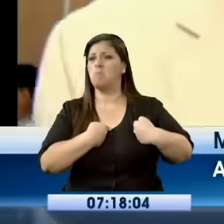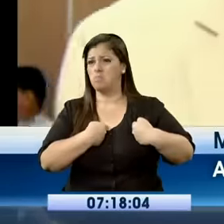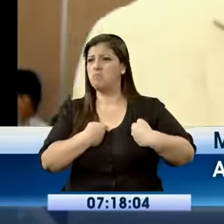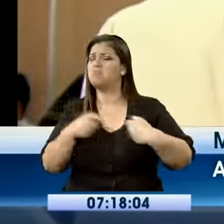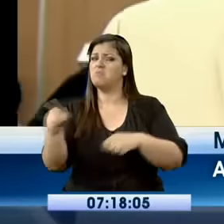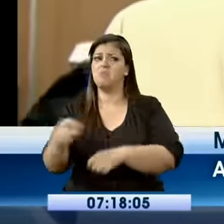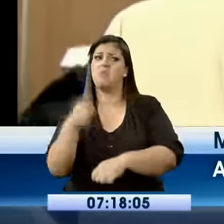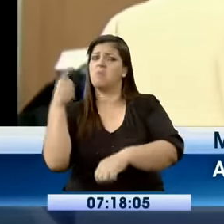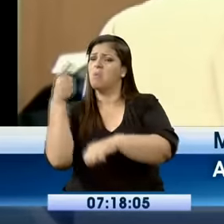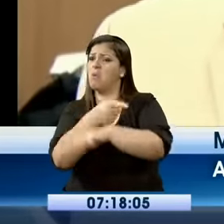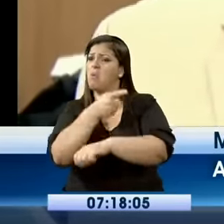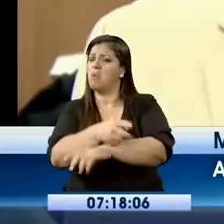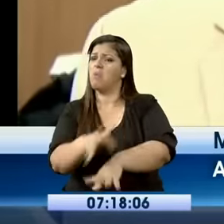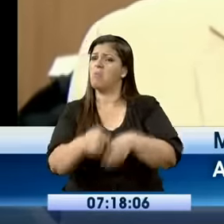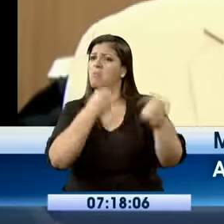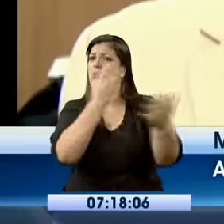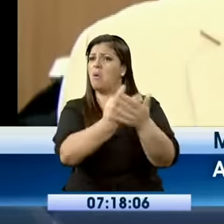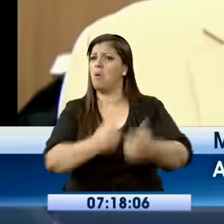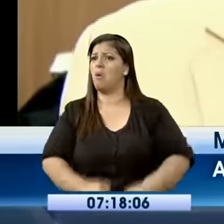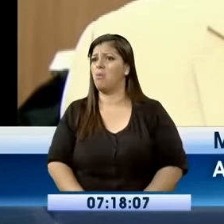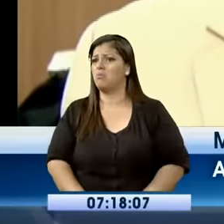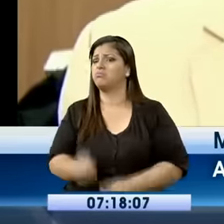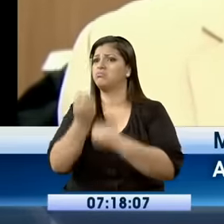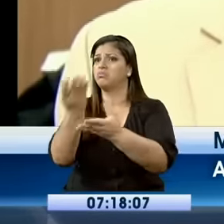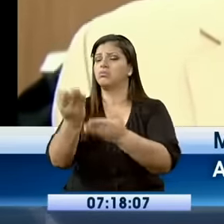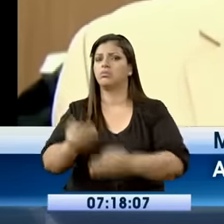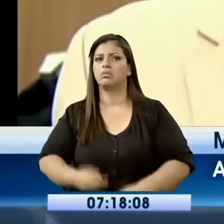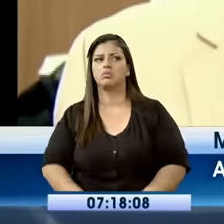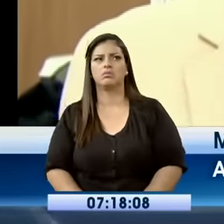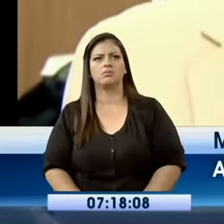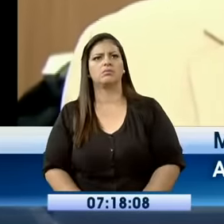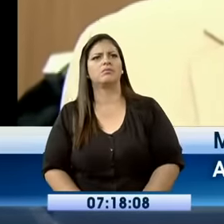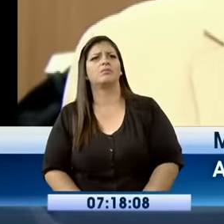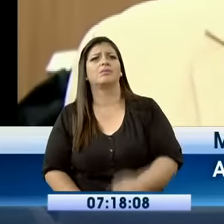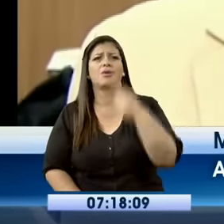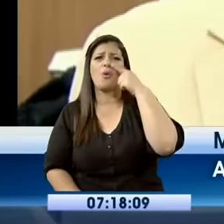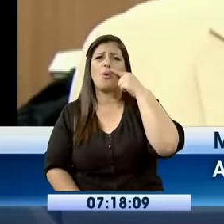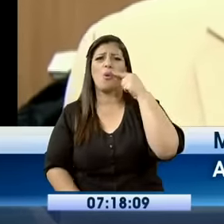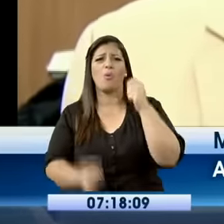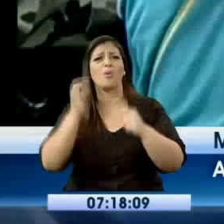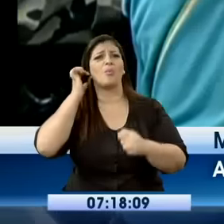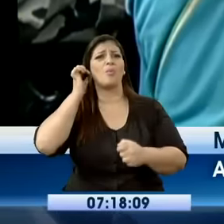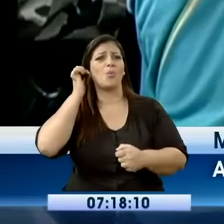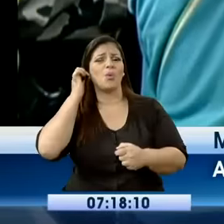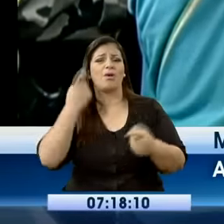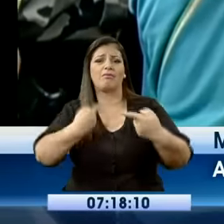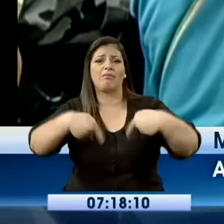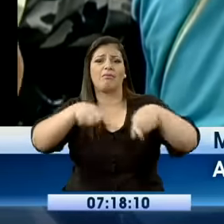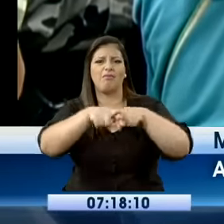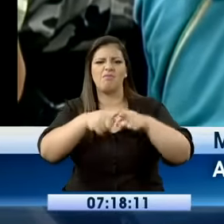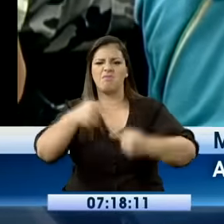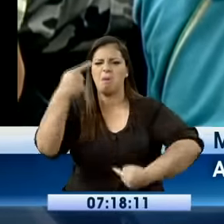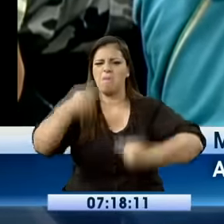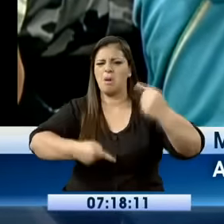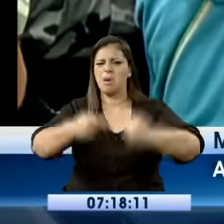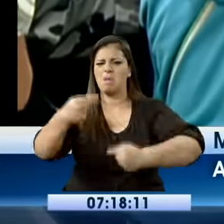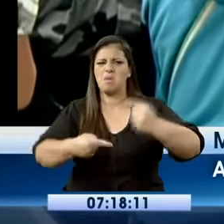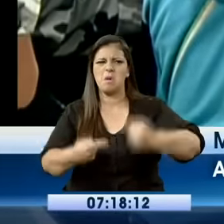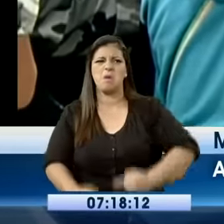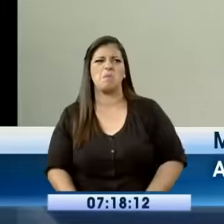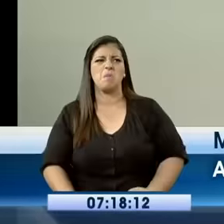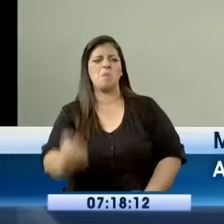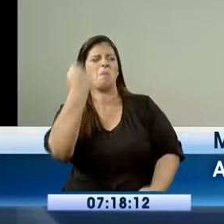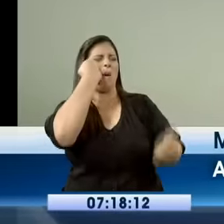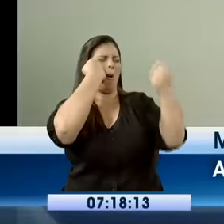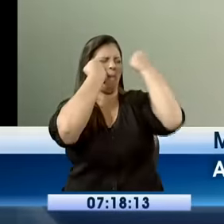pedido. Ha habido un conflicto, una violencia intrafamiliar. Se han agredido mutuamente